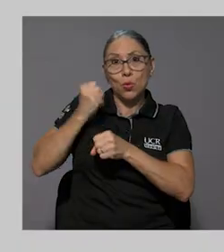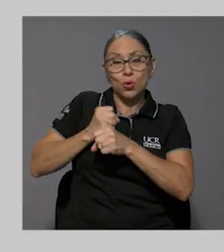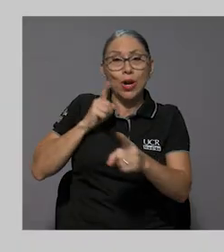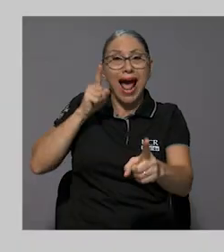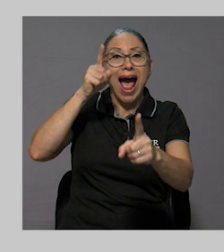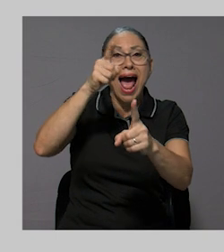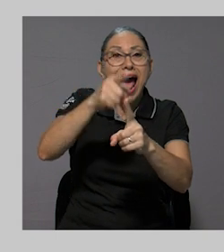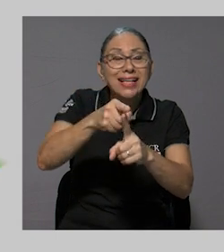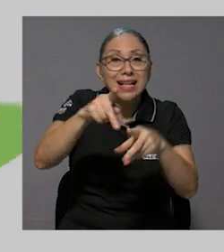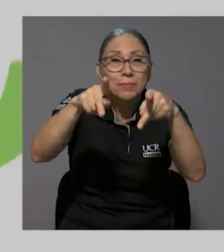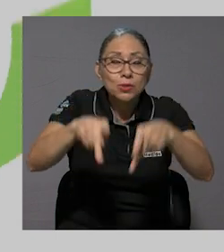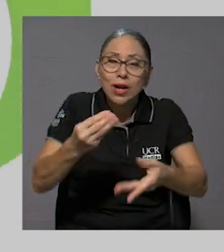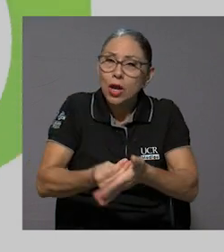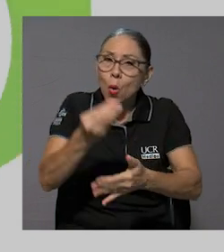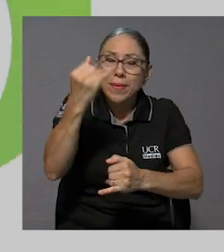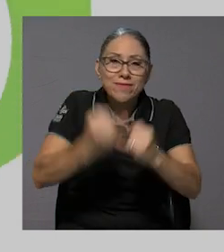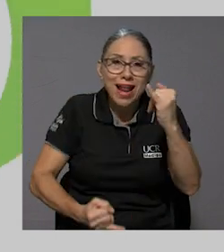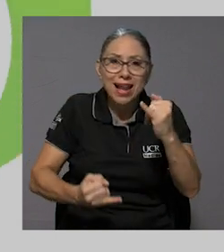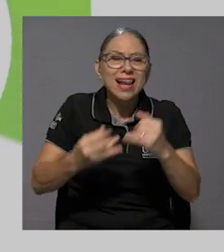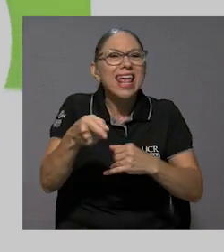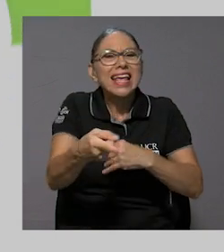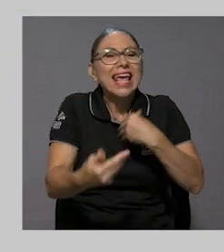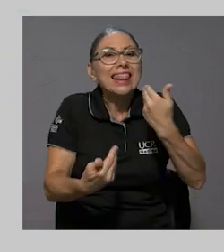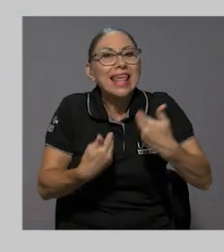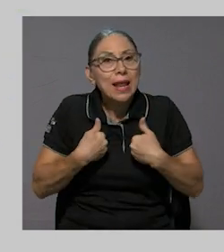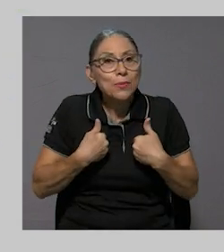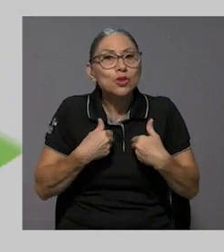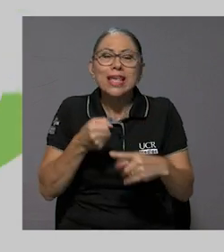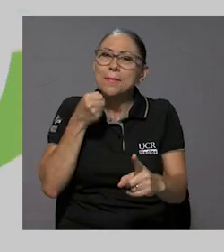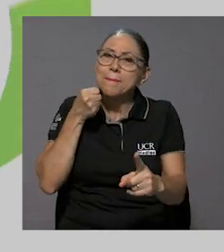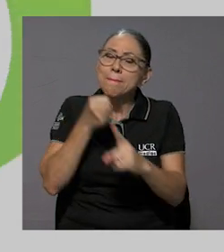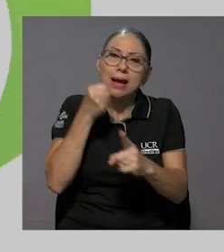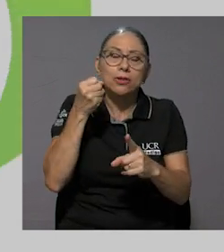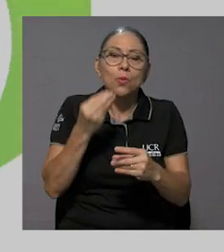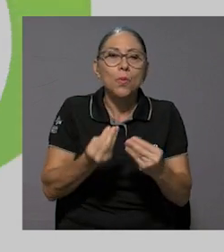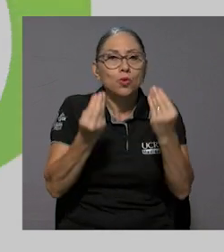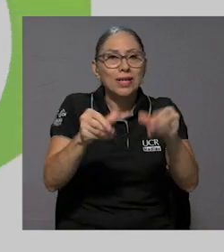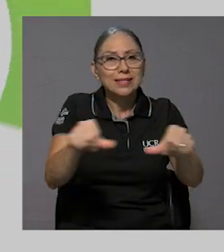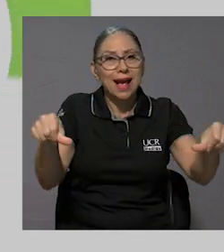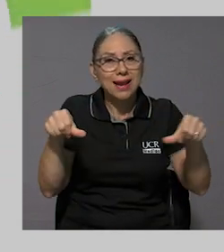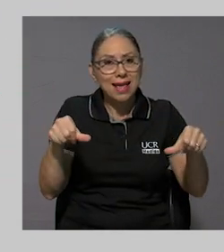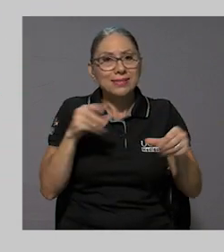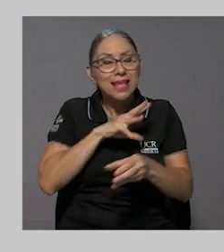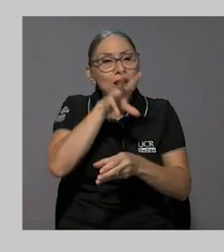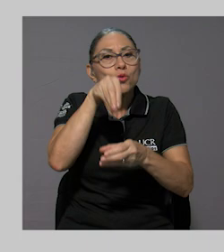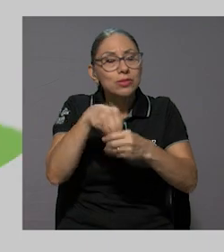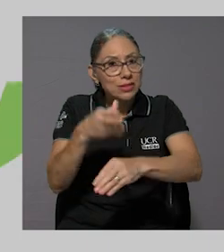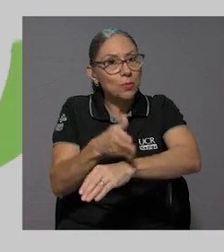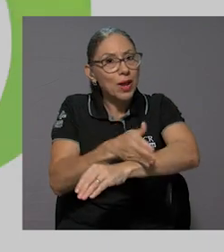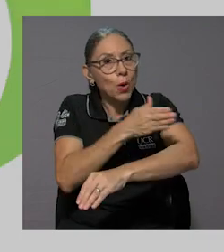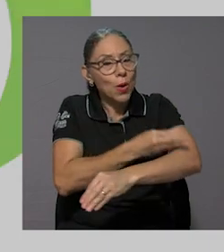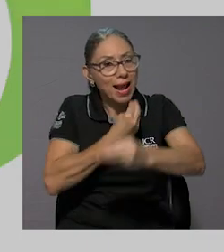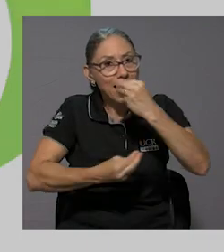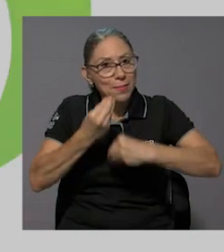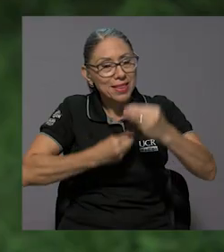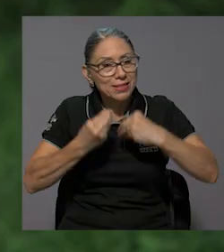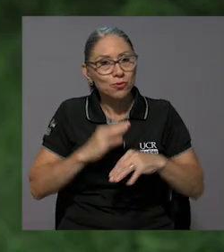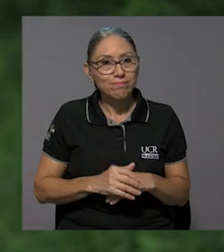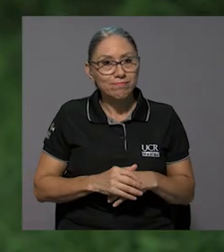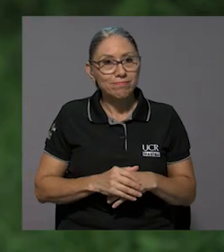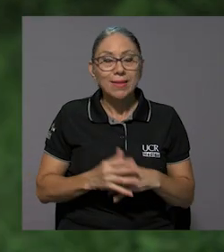final. Entonces al final de cuentas que tenemos, tenemos un impacto en muchas áreas incluyendo la mejora en la alimentación.